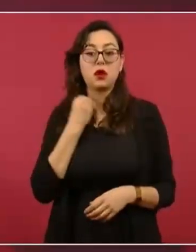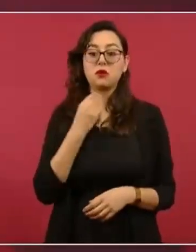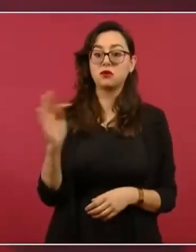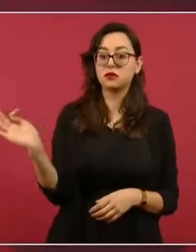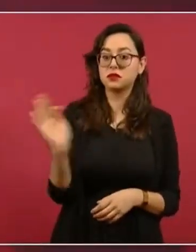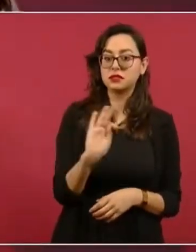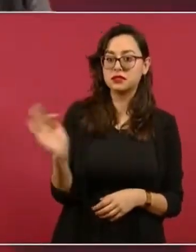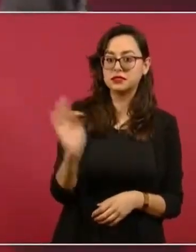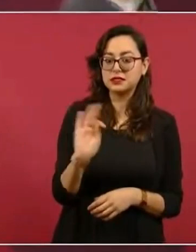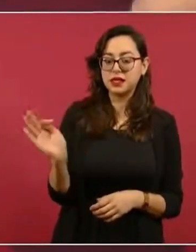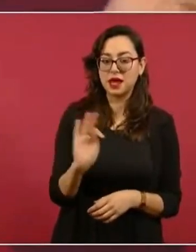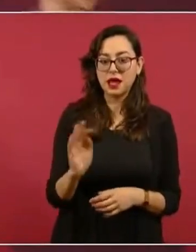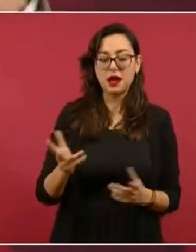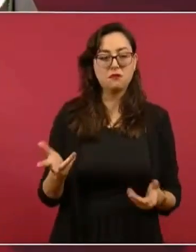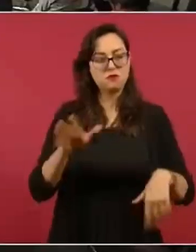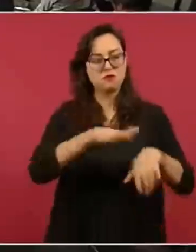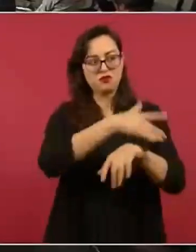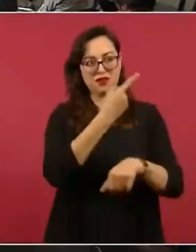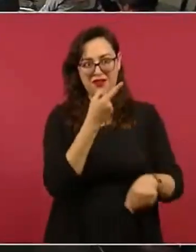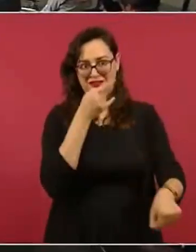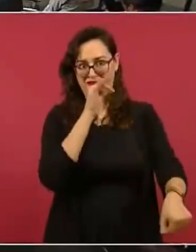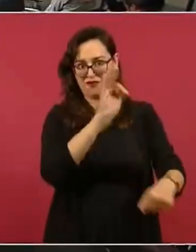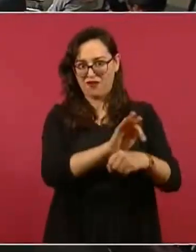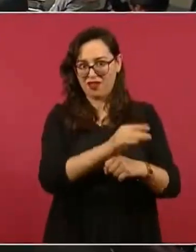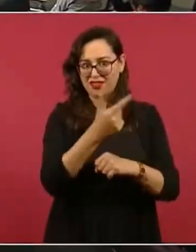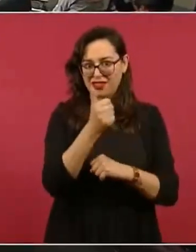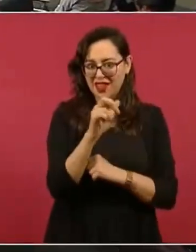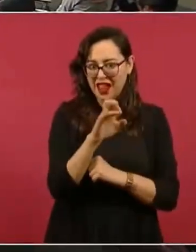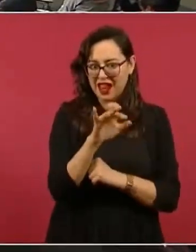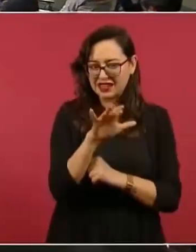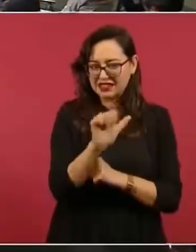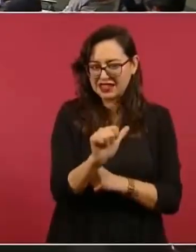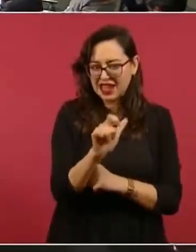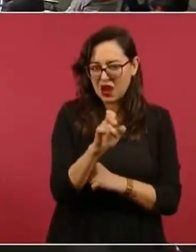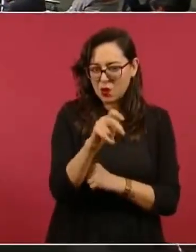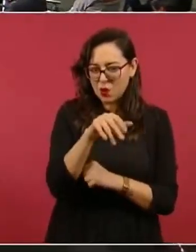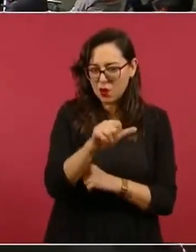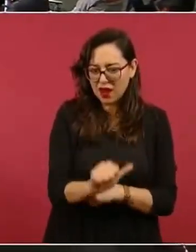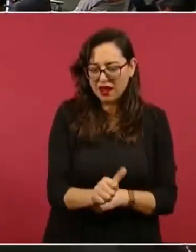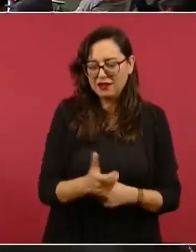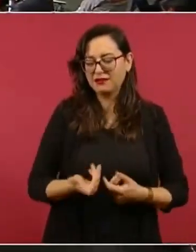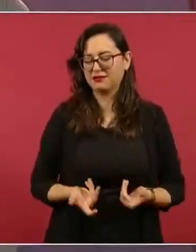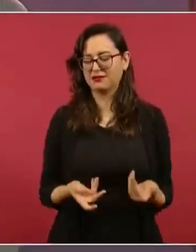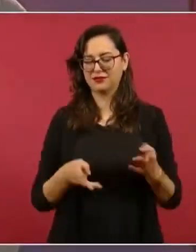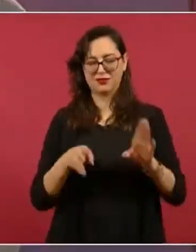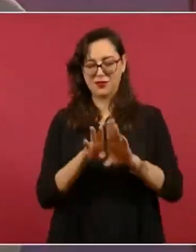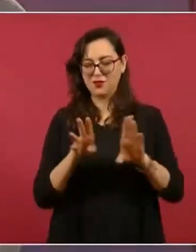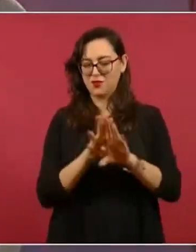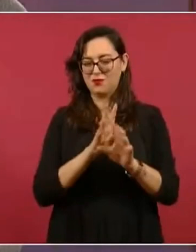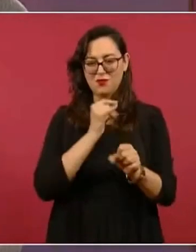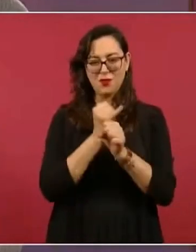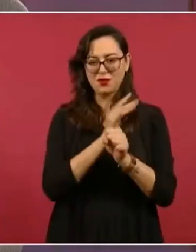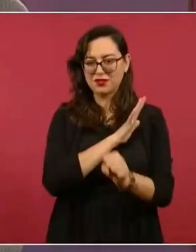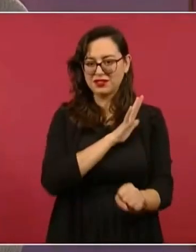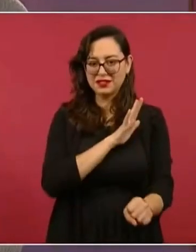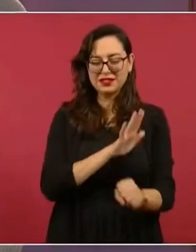de Calderón o este de quienes resulten